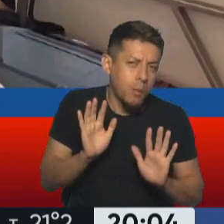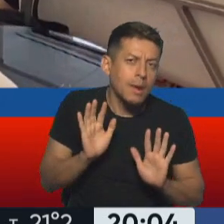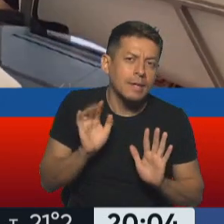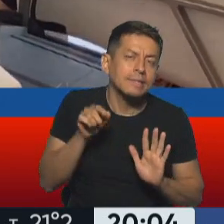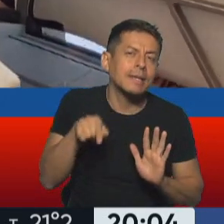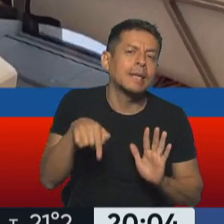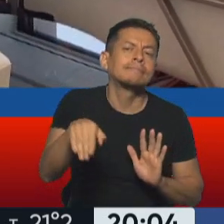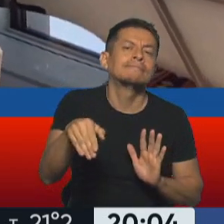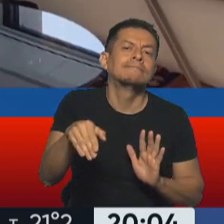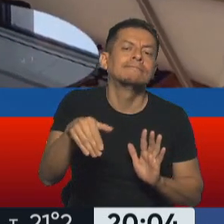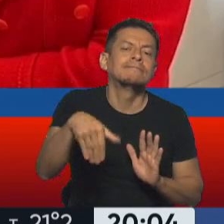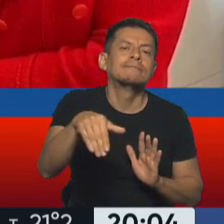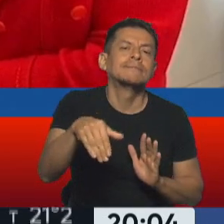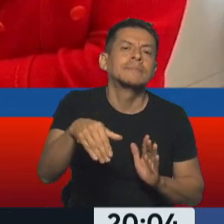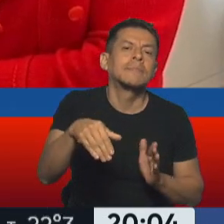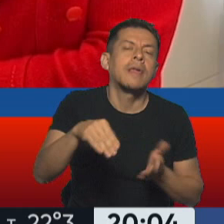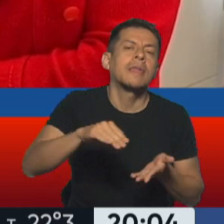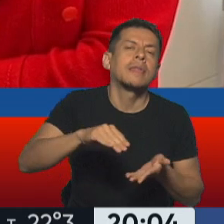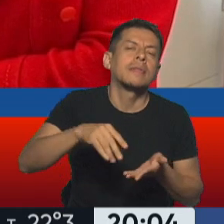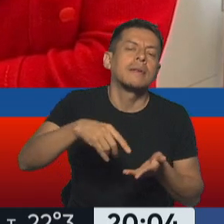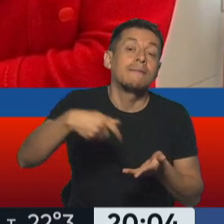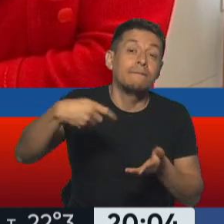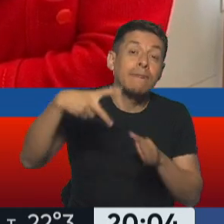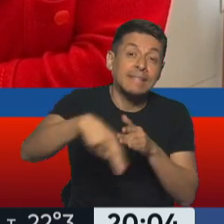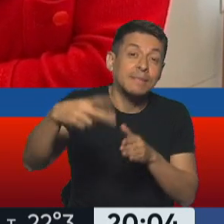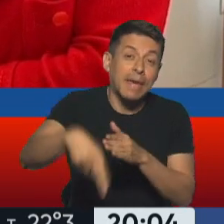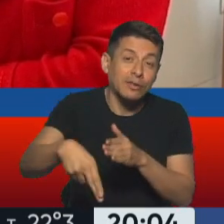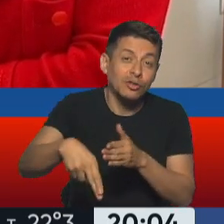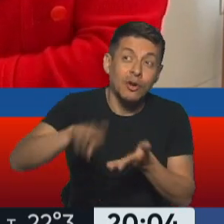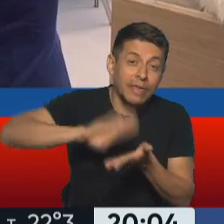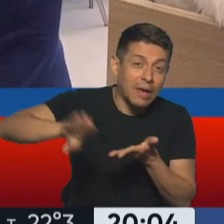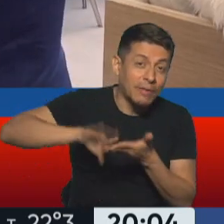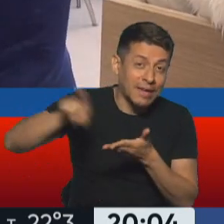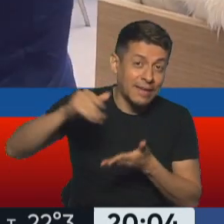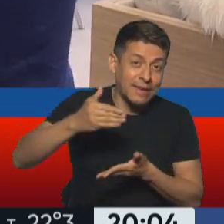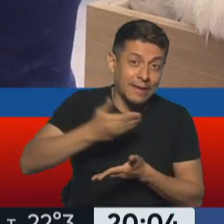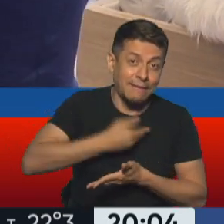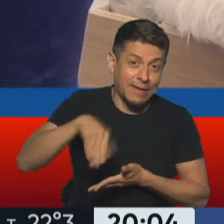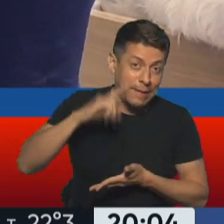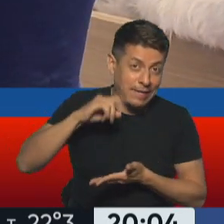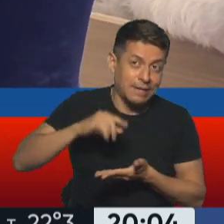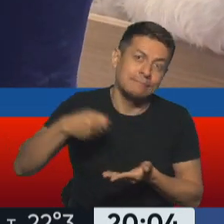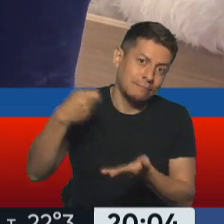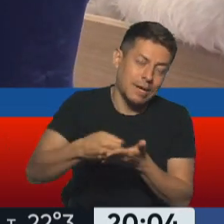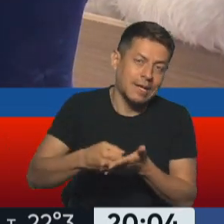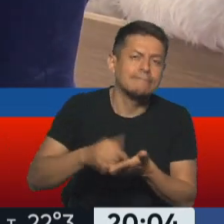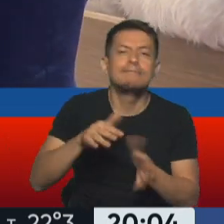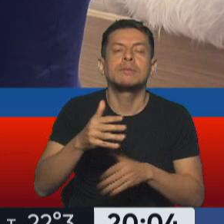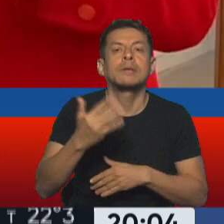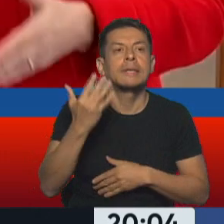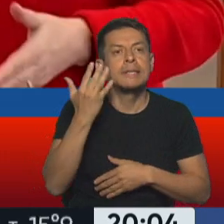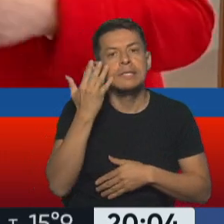para abonar los próximos vencimientos en el corto plazo que justamente tenemos con el organismo, con el FMI, que son más o menos 5.000